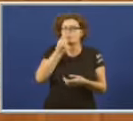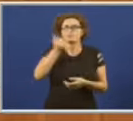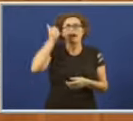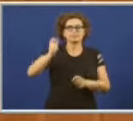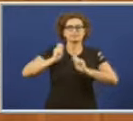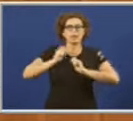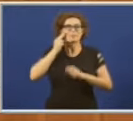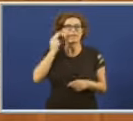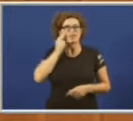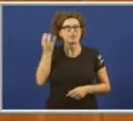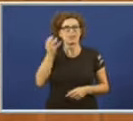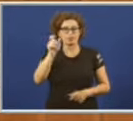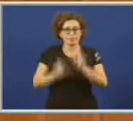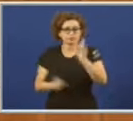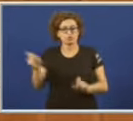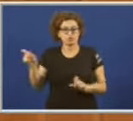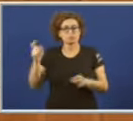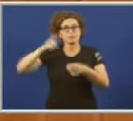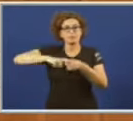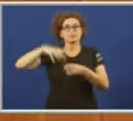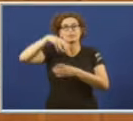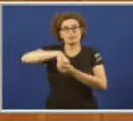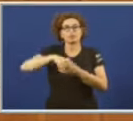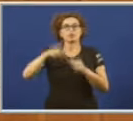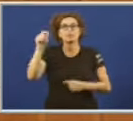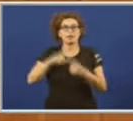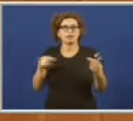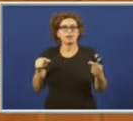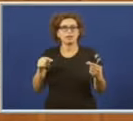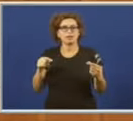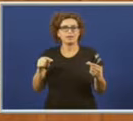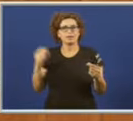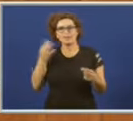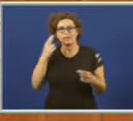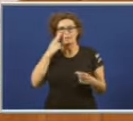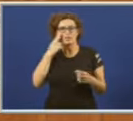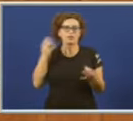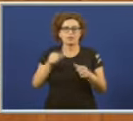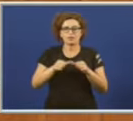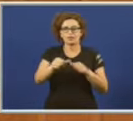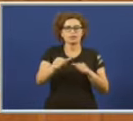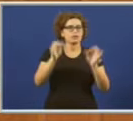medo nos dá as persoas que facemos parte do BNG é que todo siga igual.